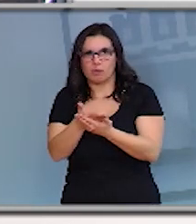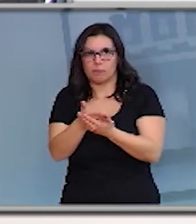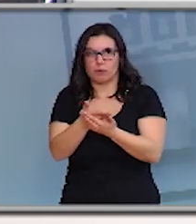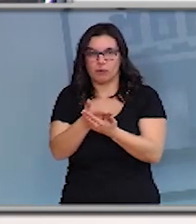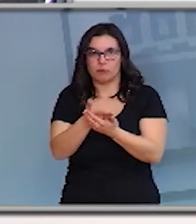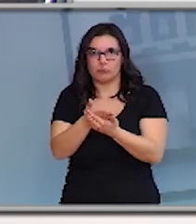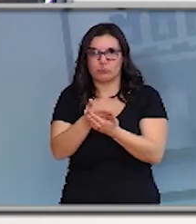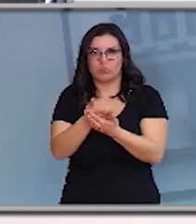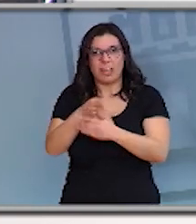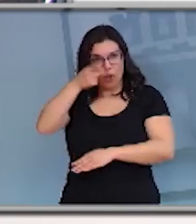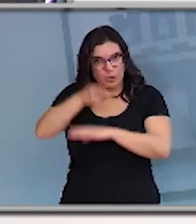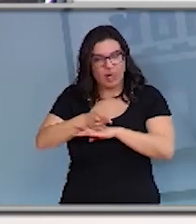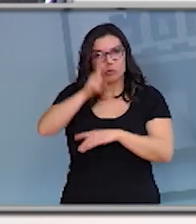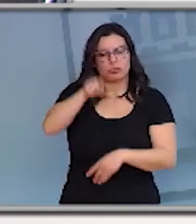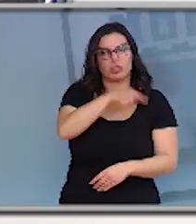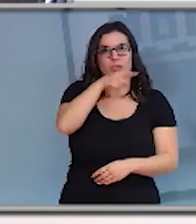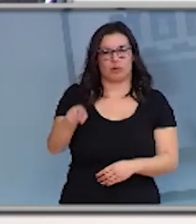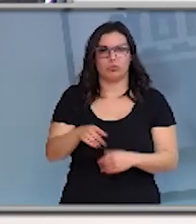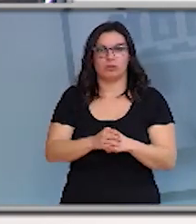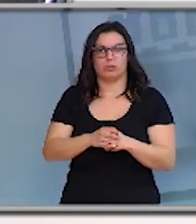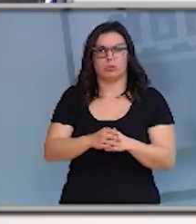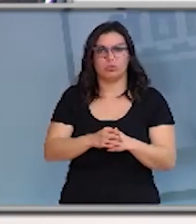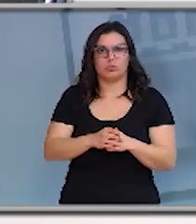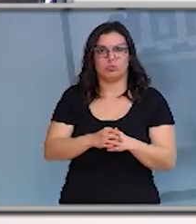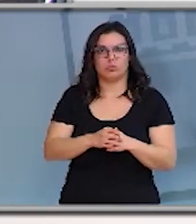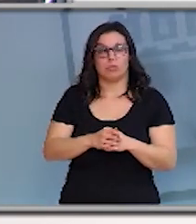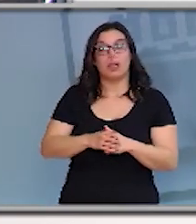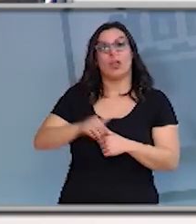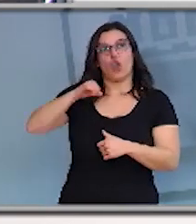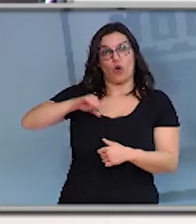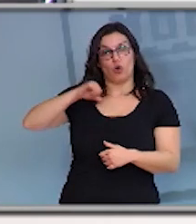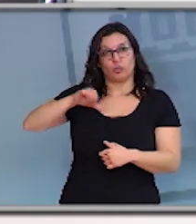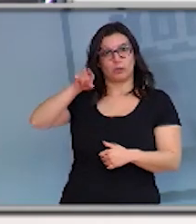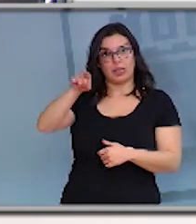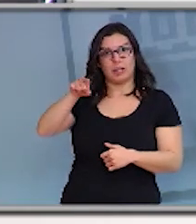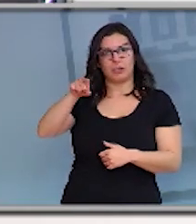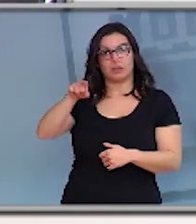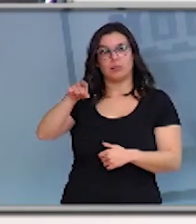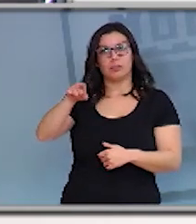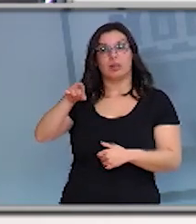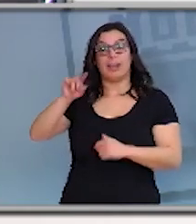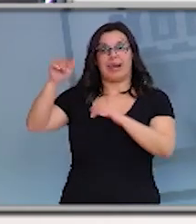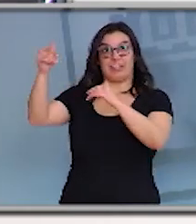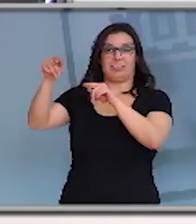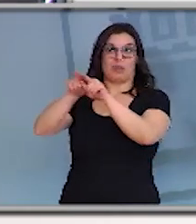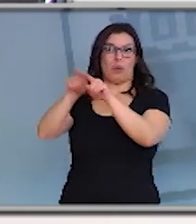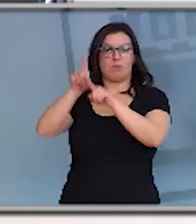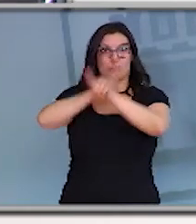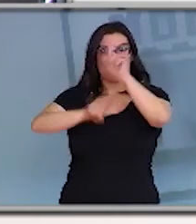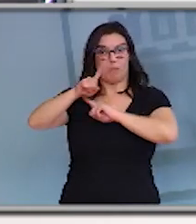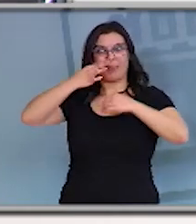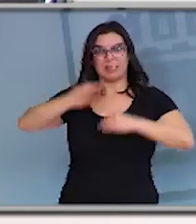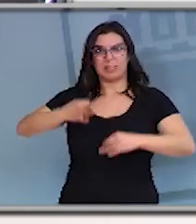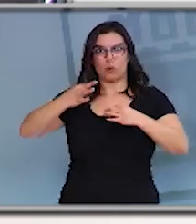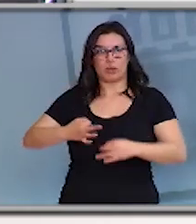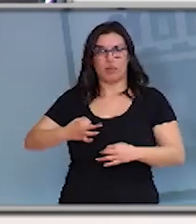contagio a permanecer en cuarentena? ¿Se negó el UBU a recibir a este paciente dados los problemas de seguridad que